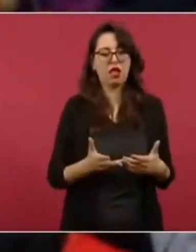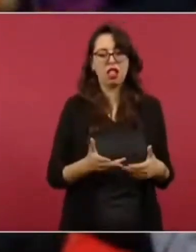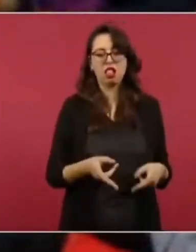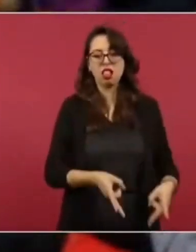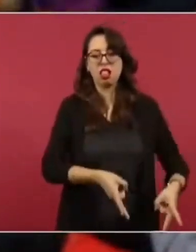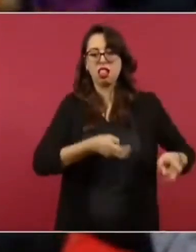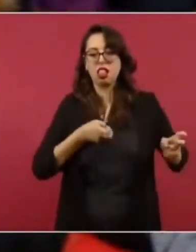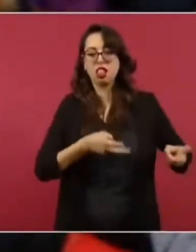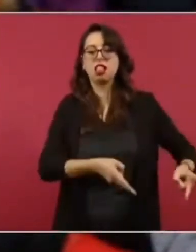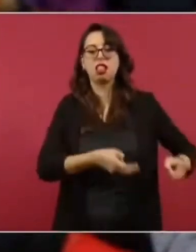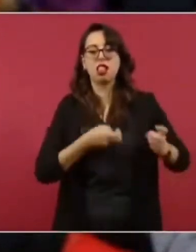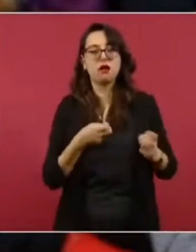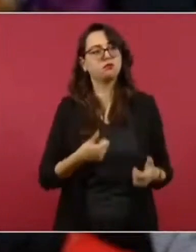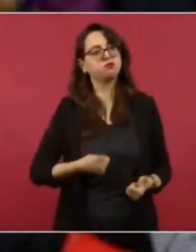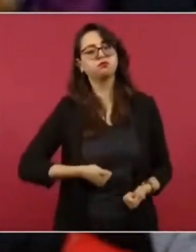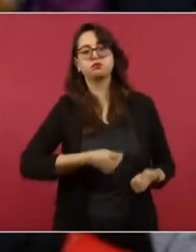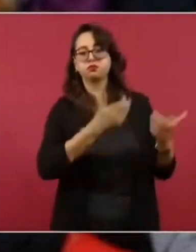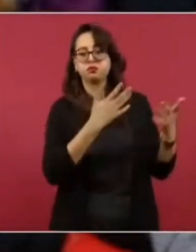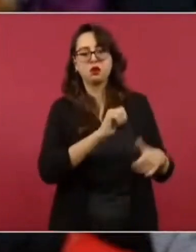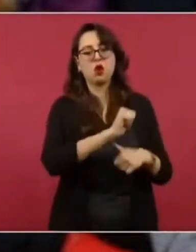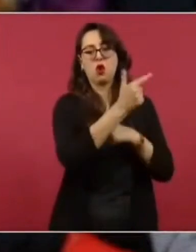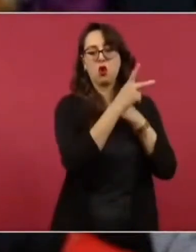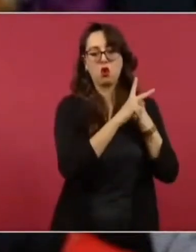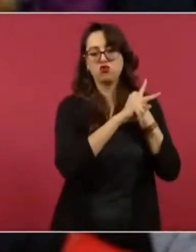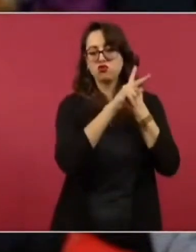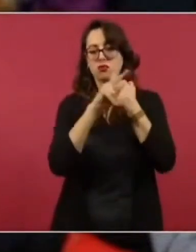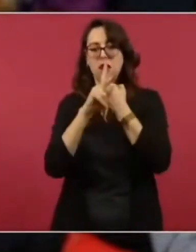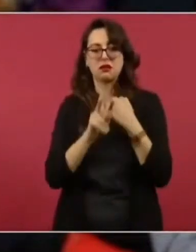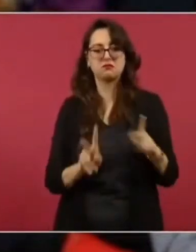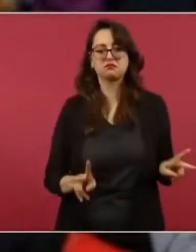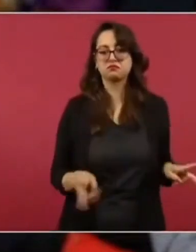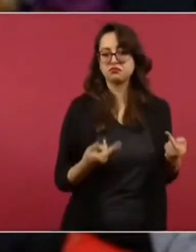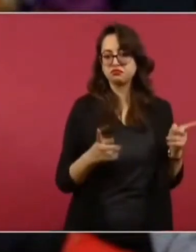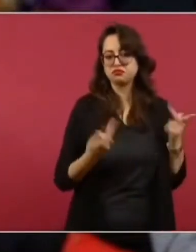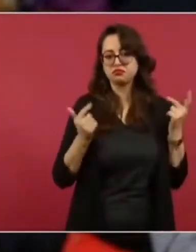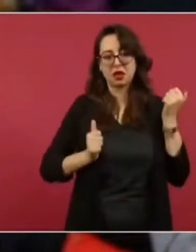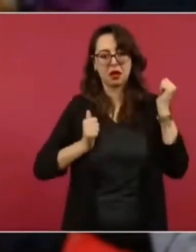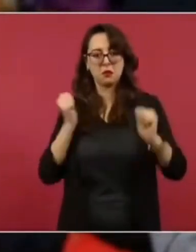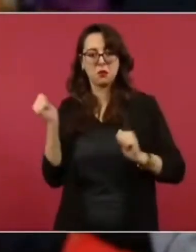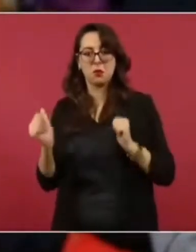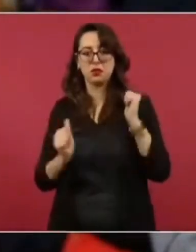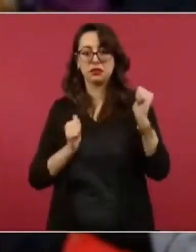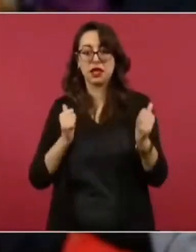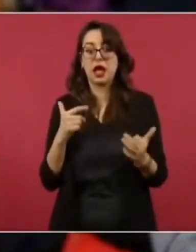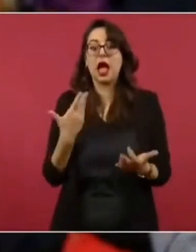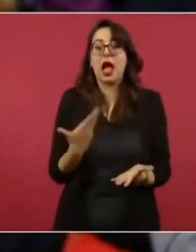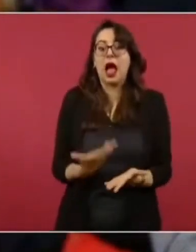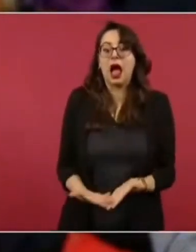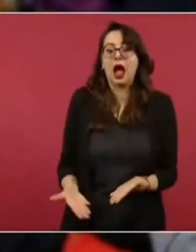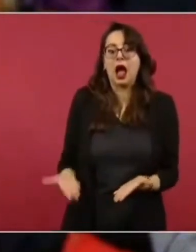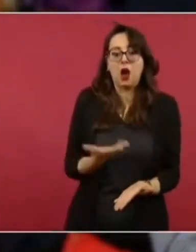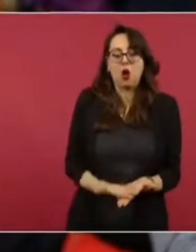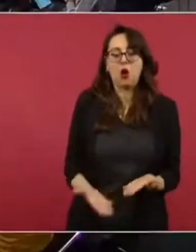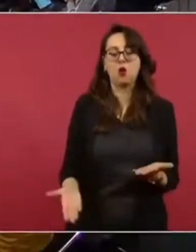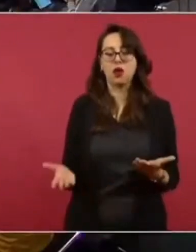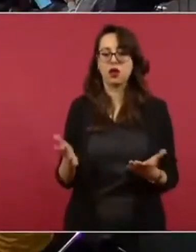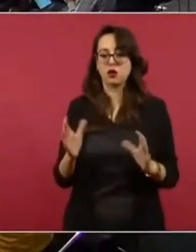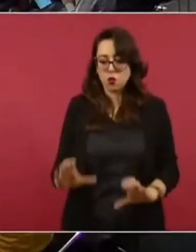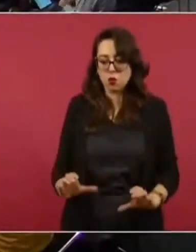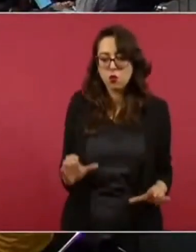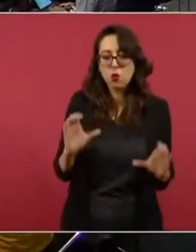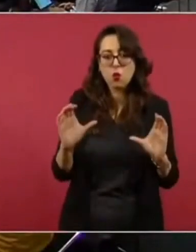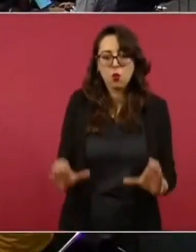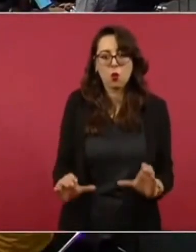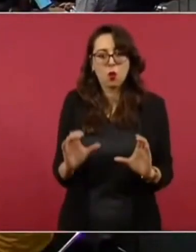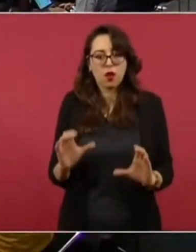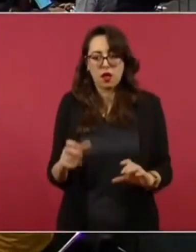Bueno, para frenar más que nada este, bueno, incluso dispendio que se hacía de piezas arqueológicas